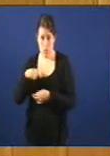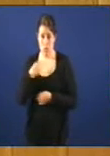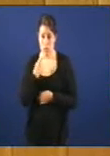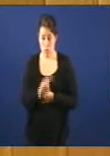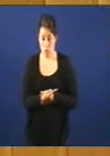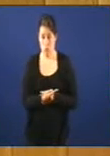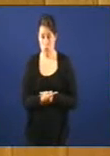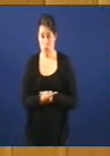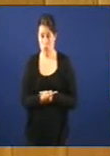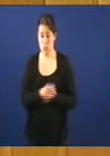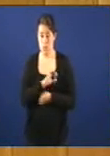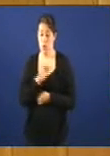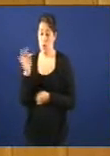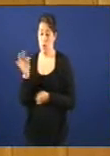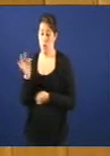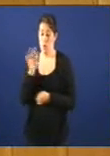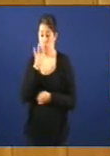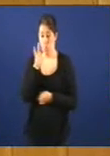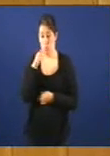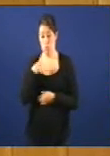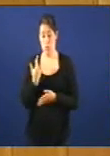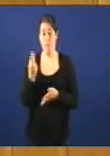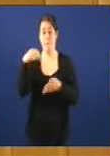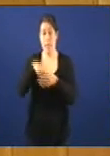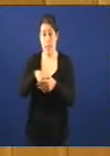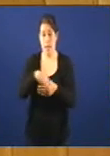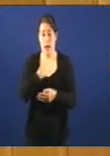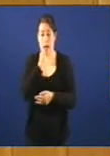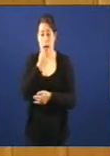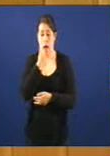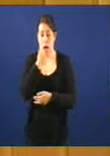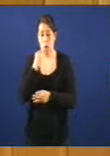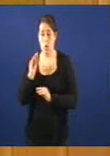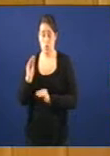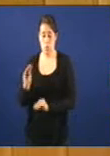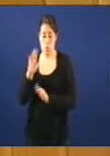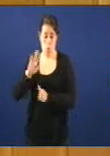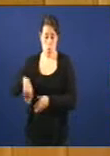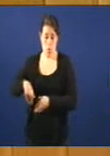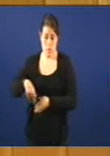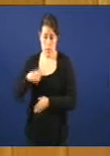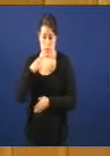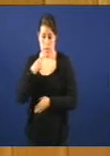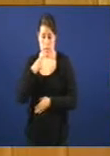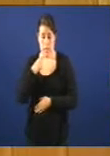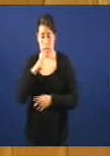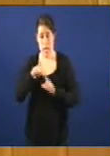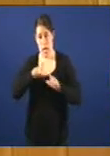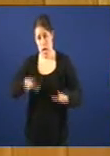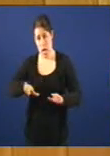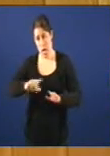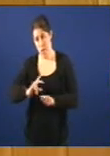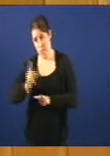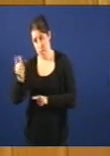señor Fajardo porque non vou entrar en considerar a súa última apreciación sobre a deslocalización porque